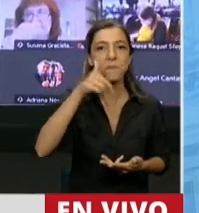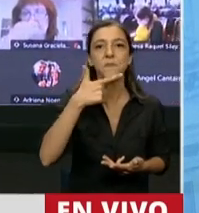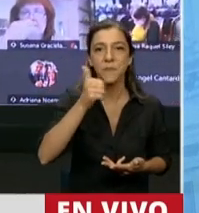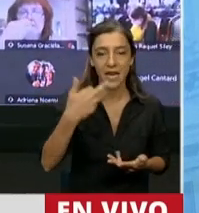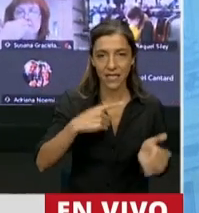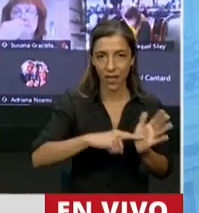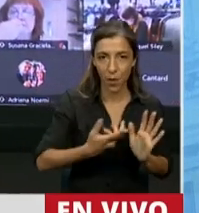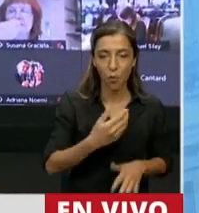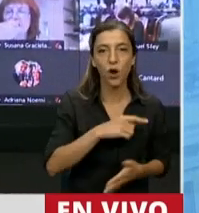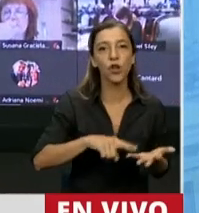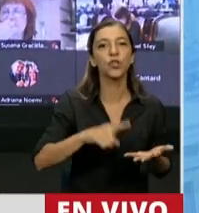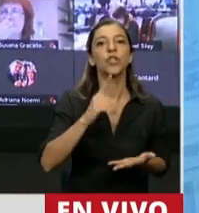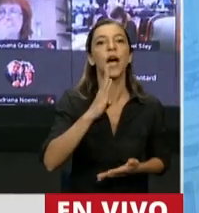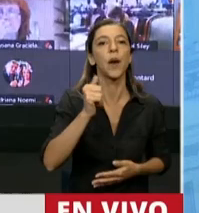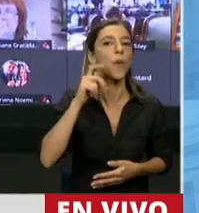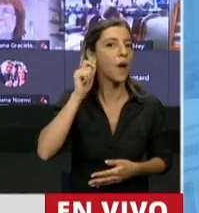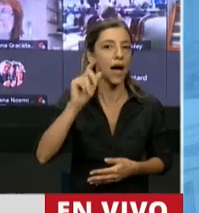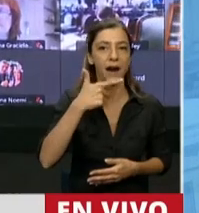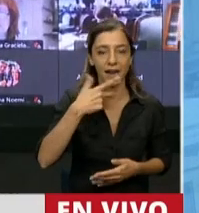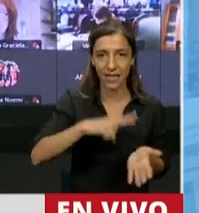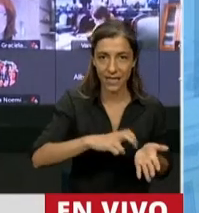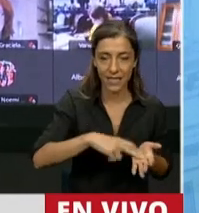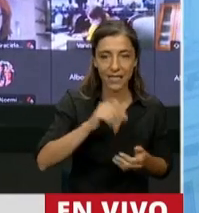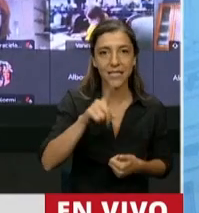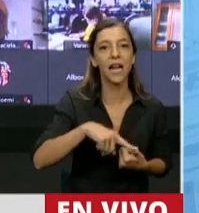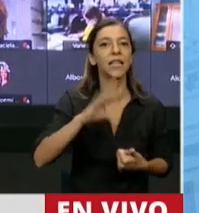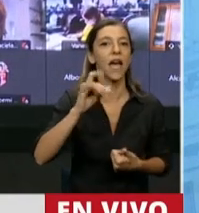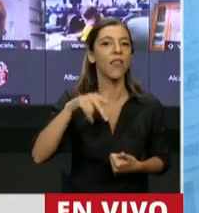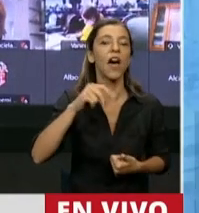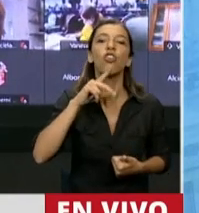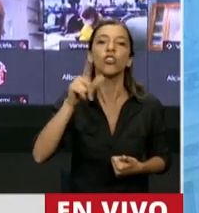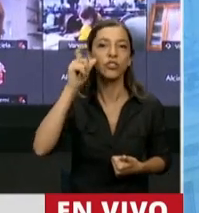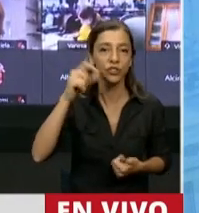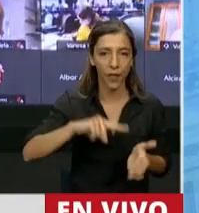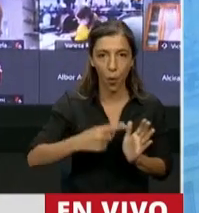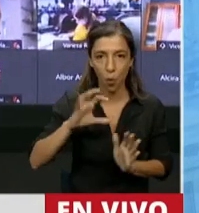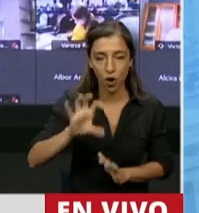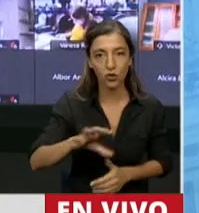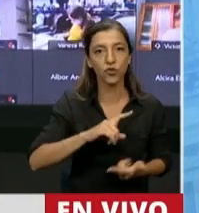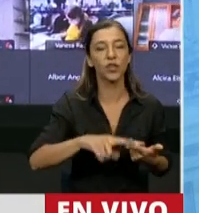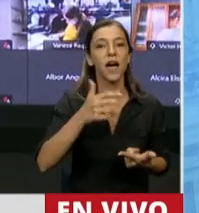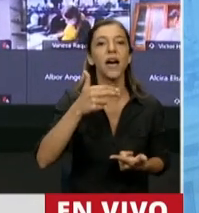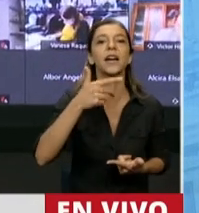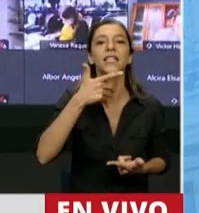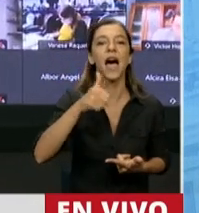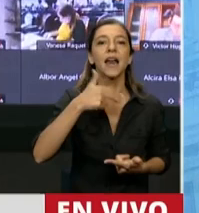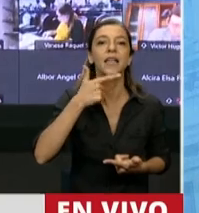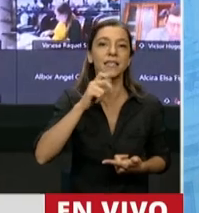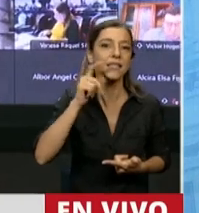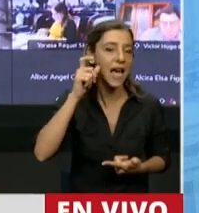Buenos Aires, Mario Vargas de Salta, Carmen Daconte de Ciudad de Buenos Aires, Luis Anastasi de Cipolletti,